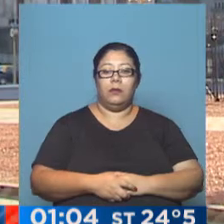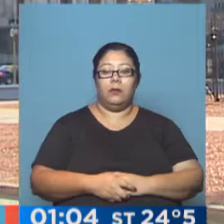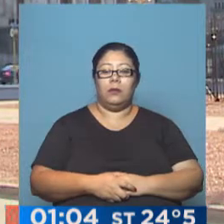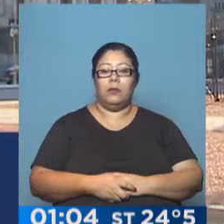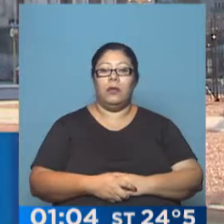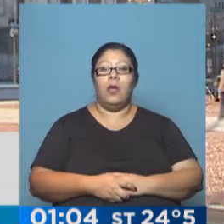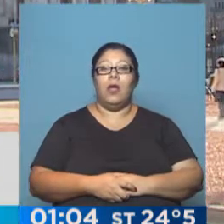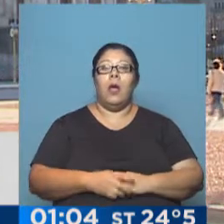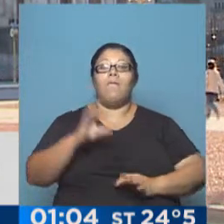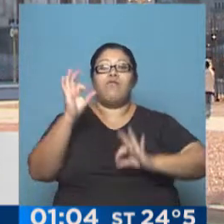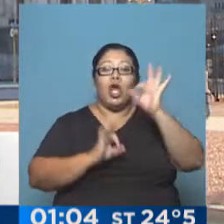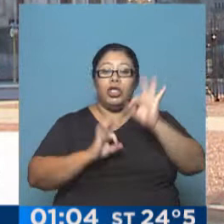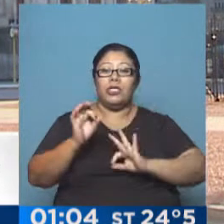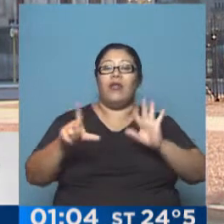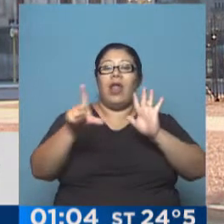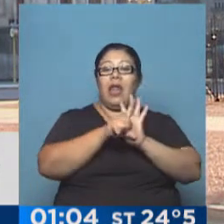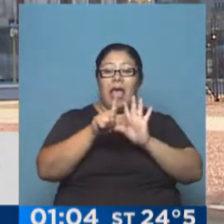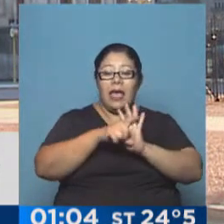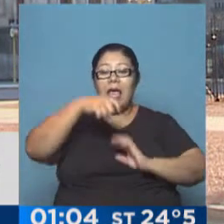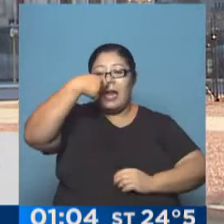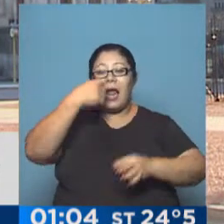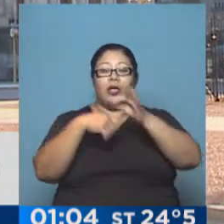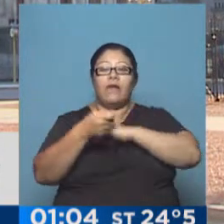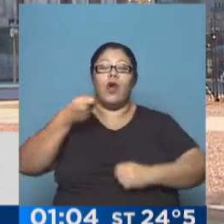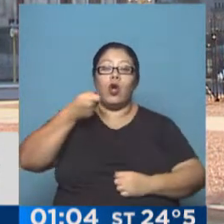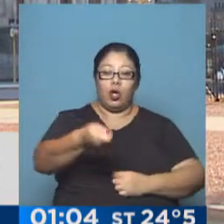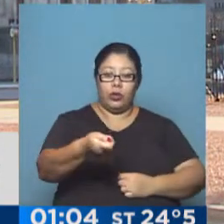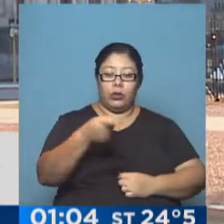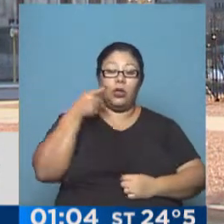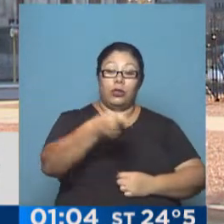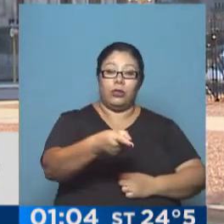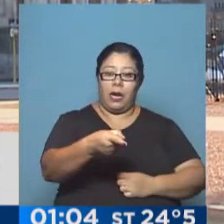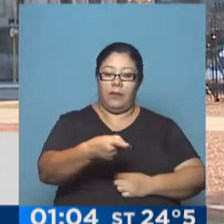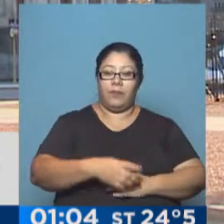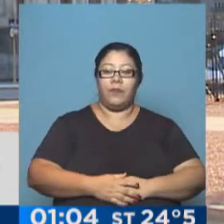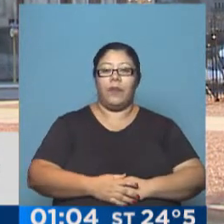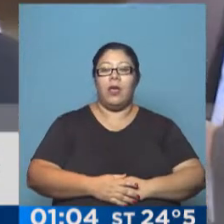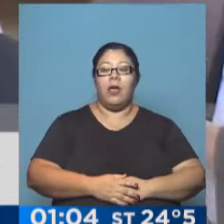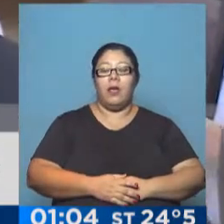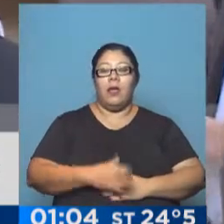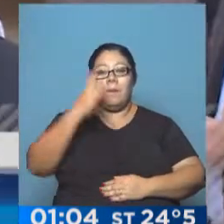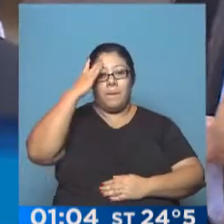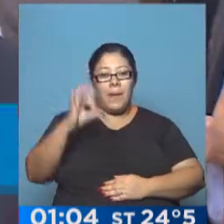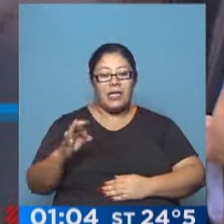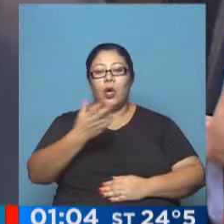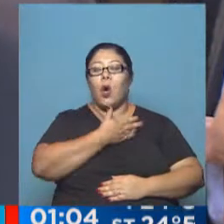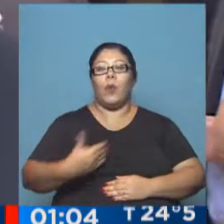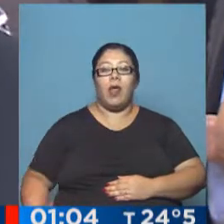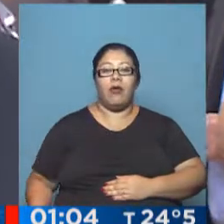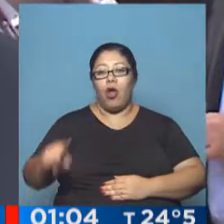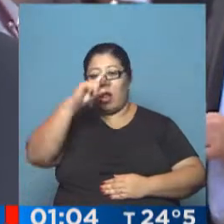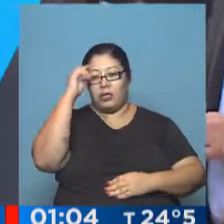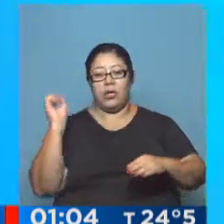Proyecto de ley contra el narcotráfico, será enviado en marzo por el gobierno nacional, esto lo confirmó el ministro de justicia Germán Garabano.